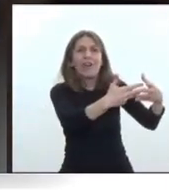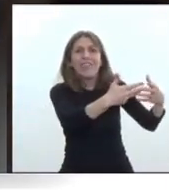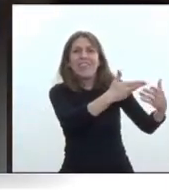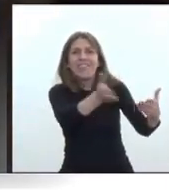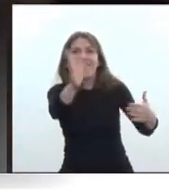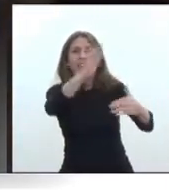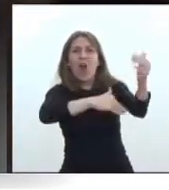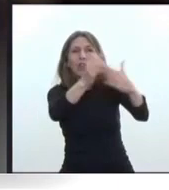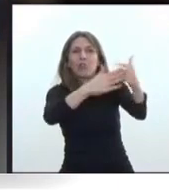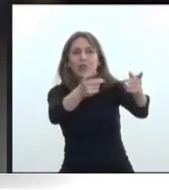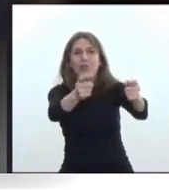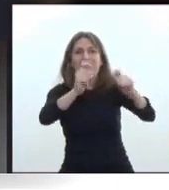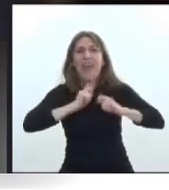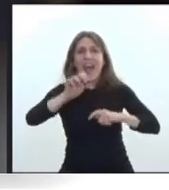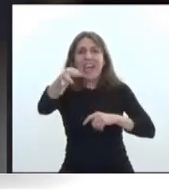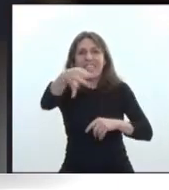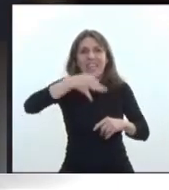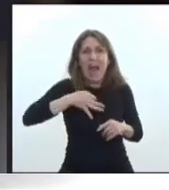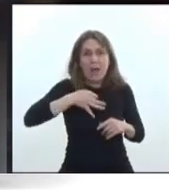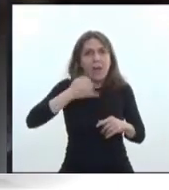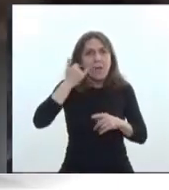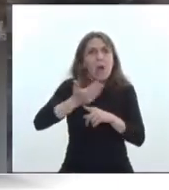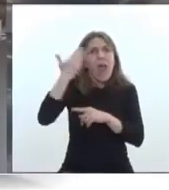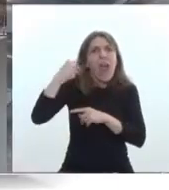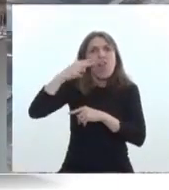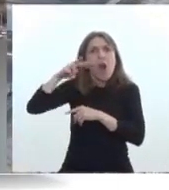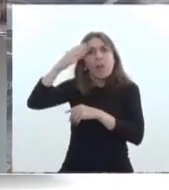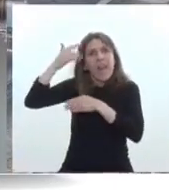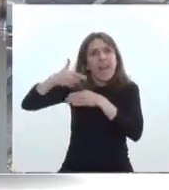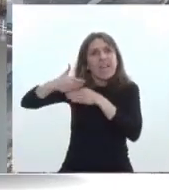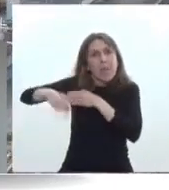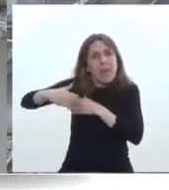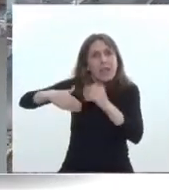y también quedaron abandonadas durante cuatro años.